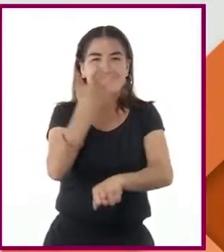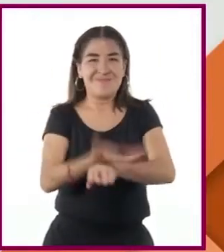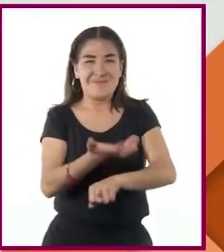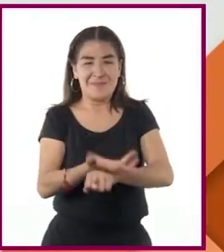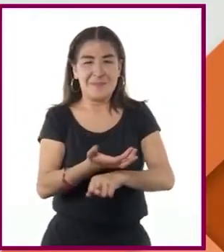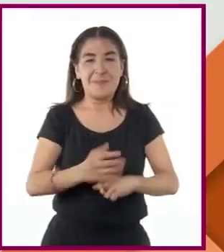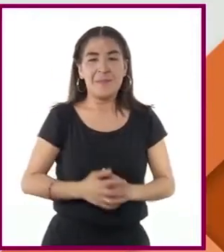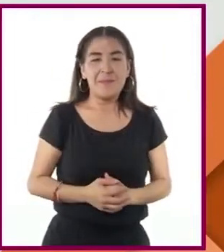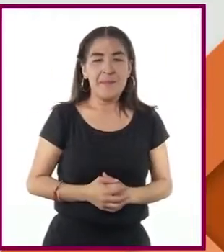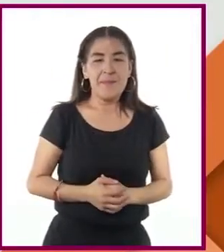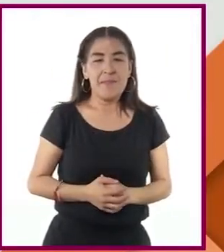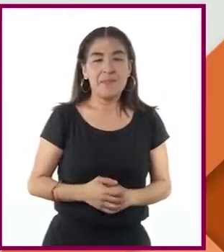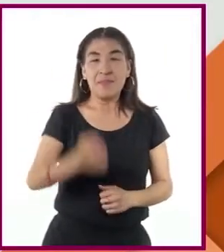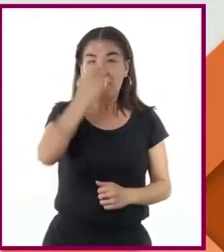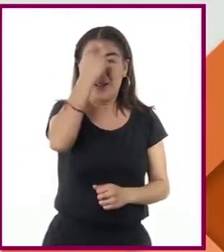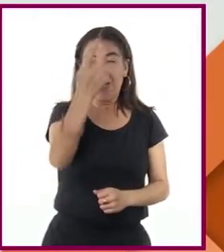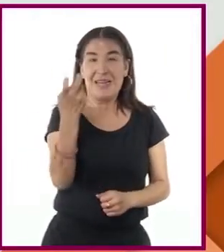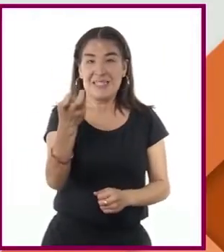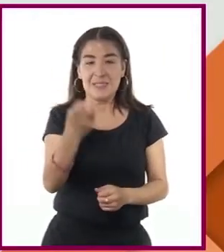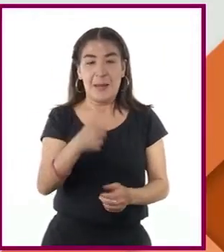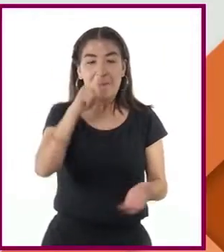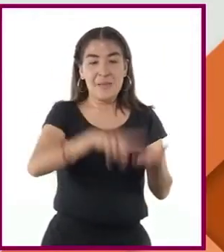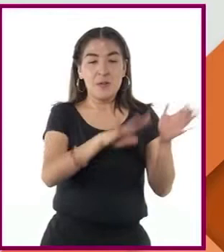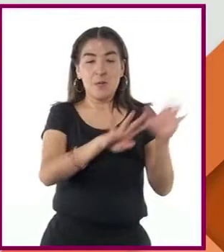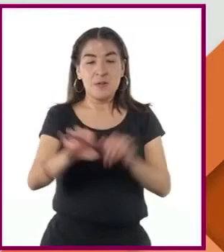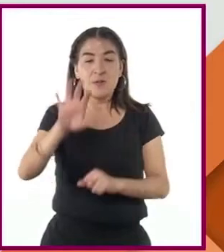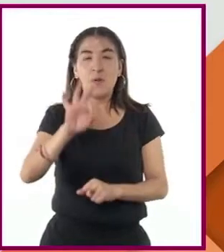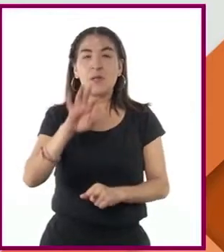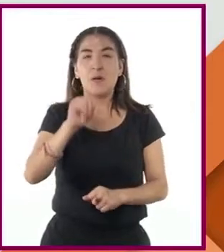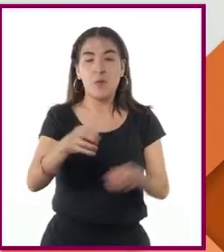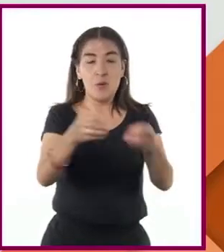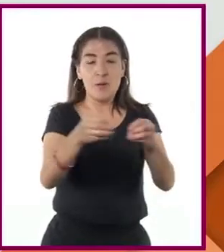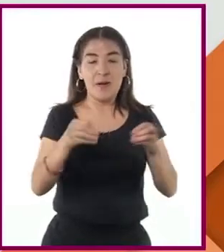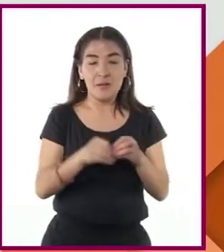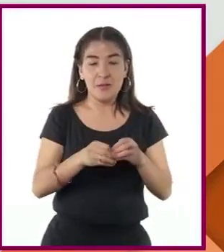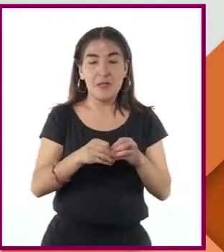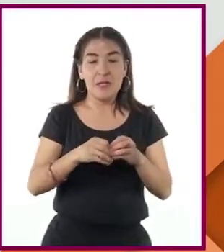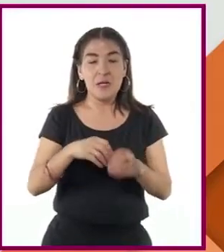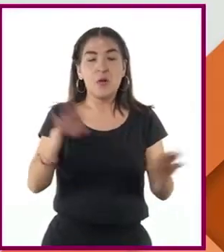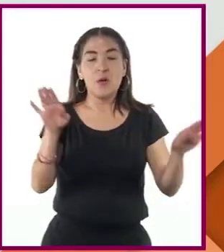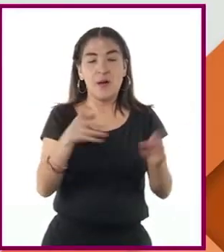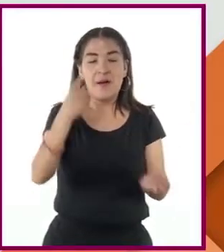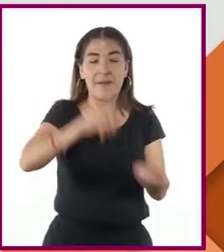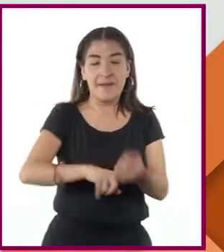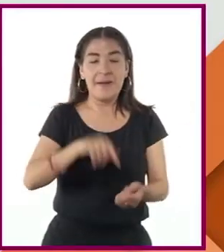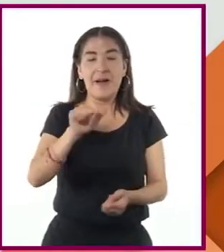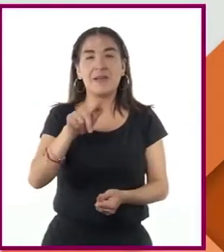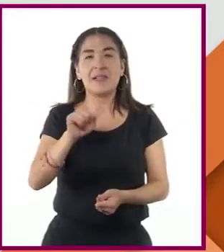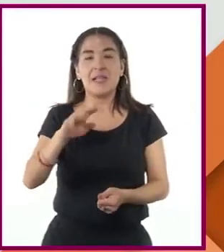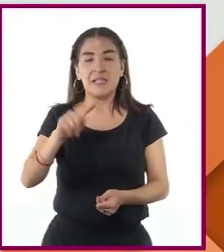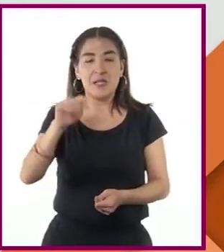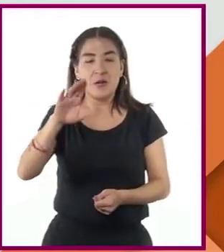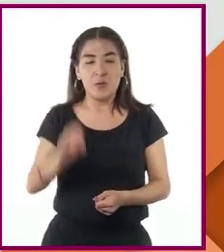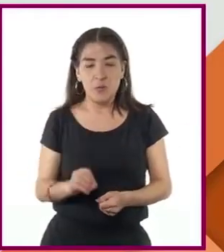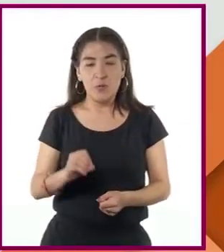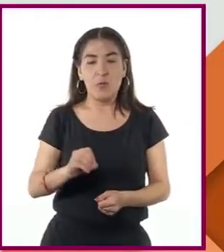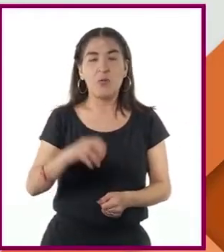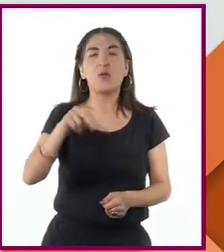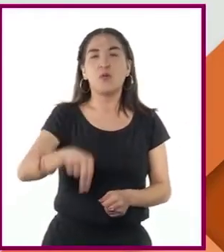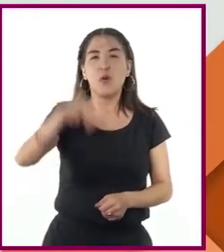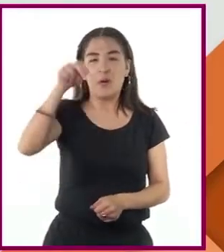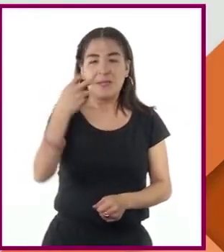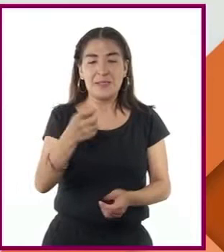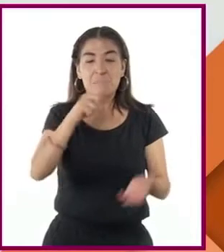América, se creó en 1949 la Organización del Tratado del Atlántico Norte, OTAN, a la que se